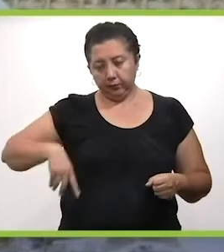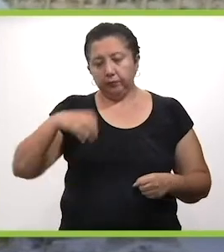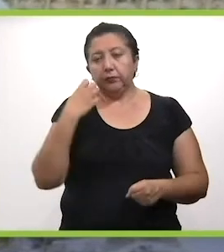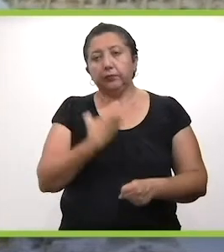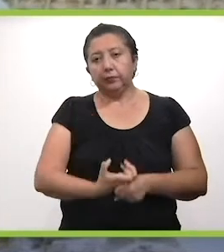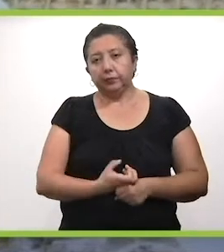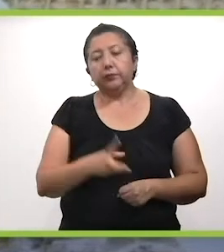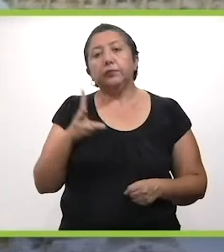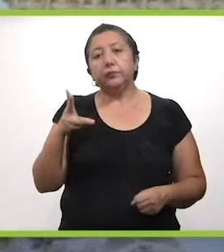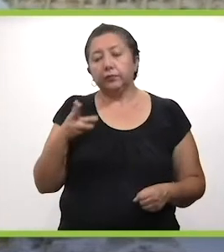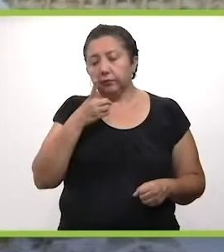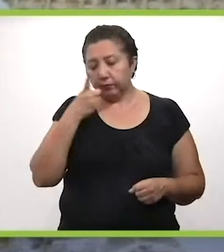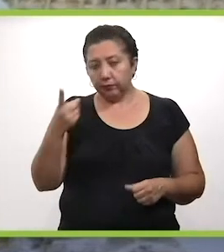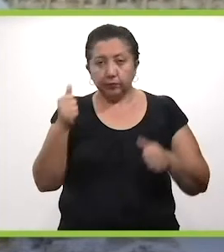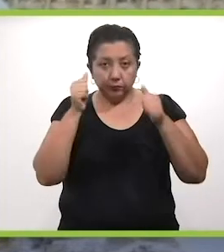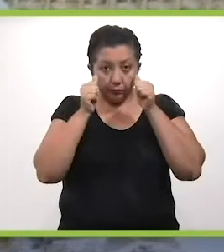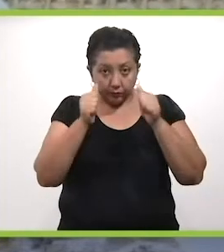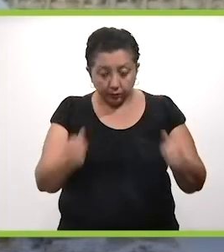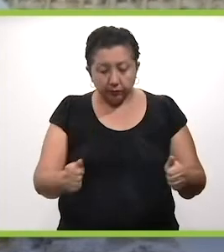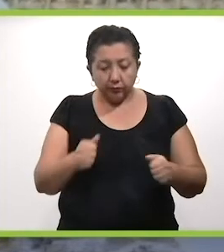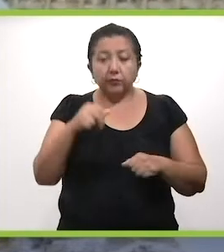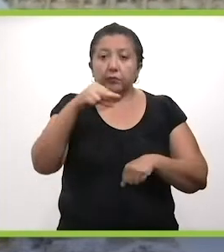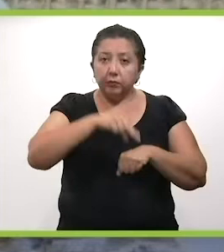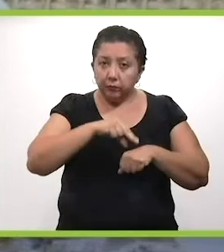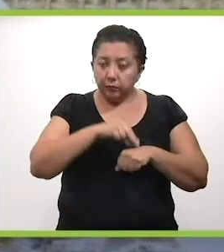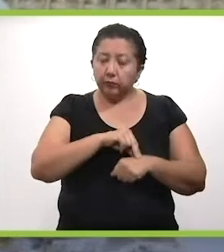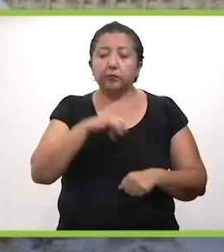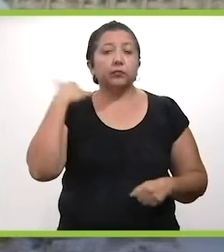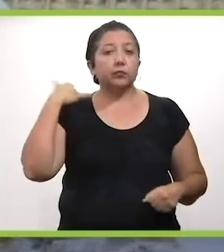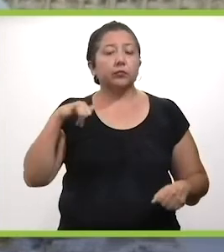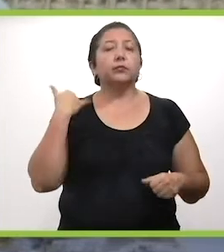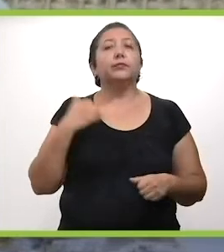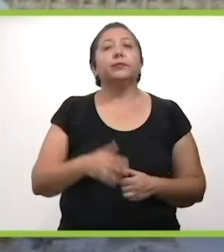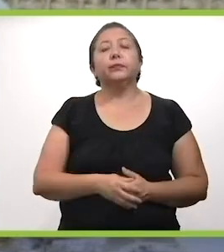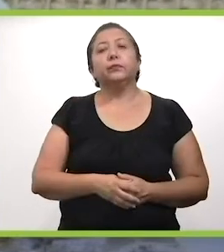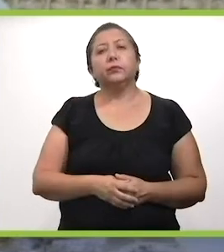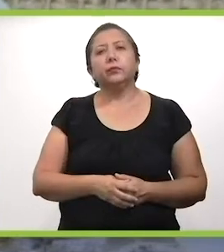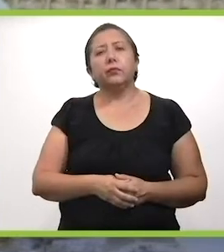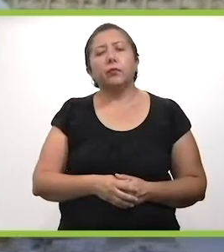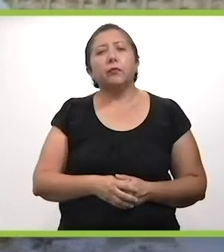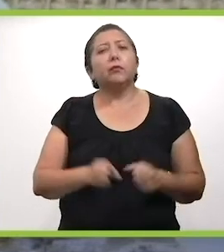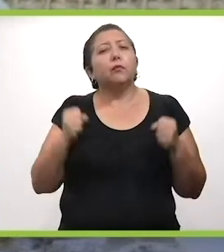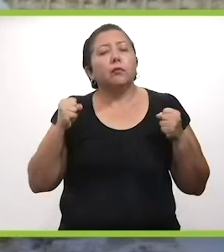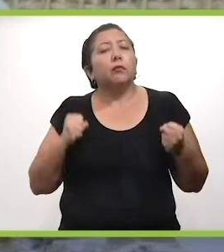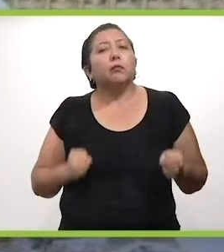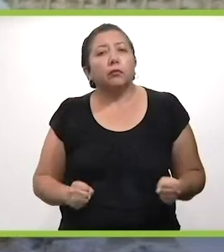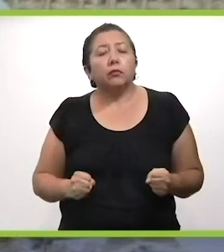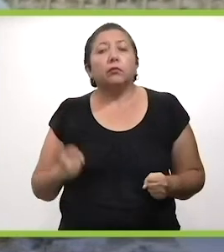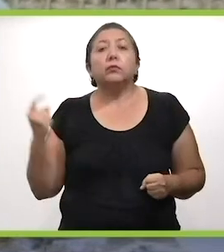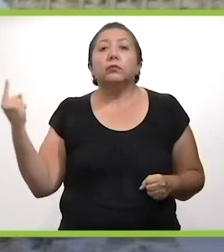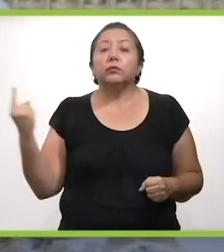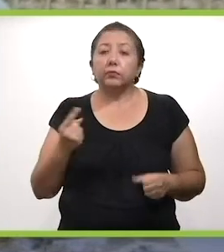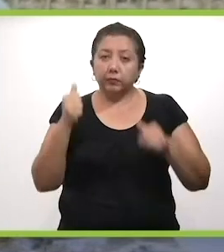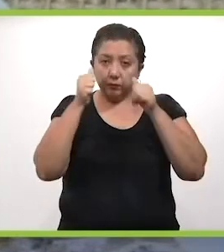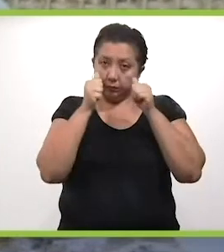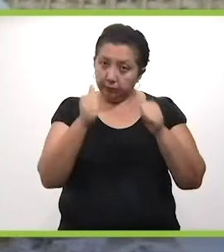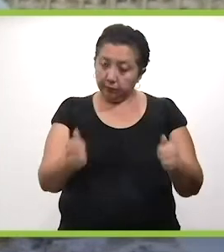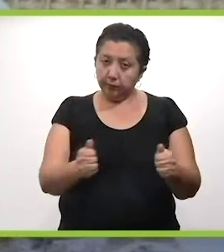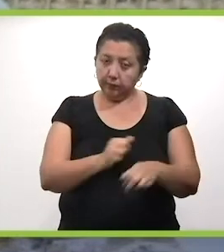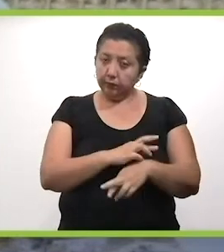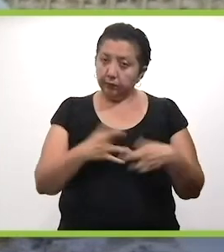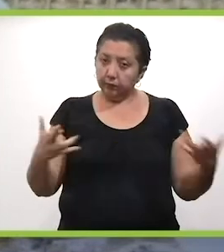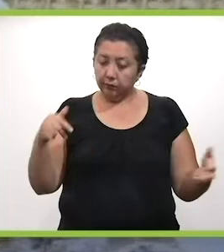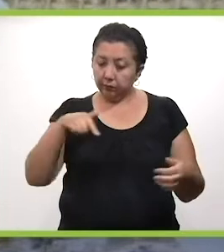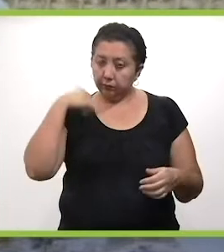por parte del gobierno estatal, sino también la atención médica que reciben los yucatecos, que garantizan que